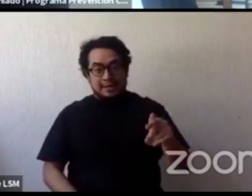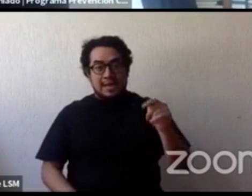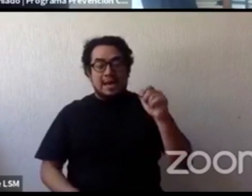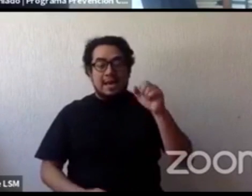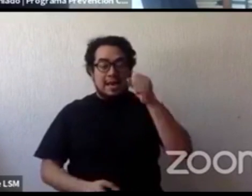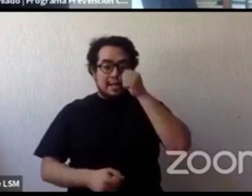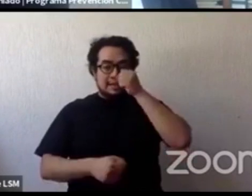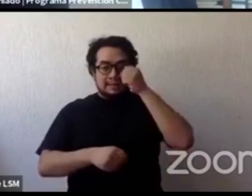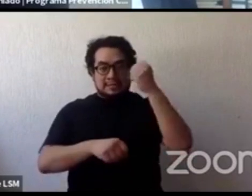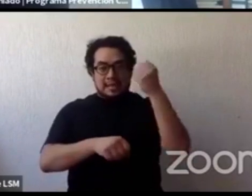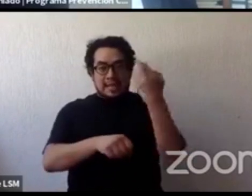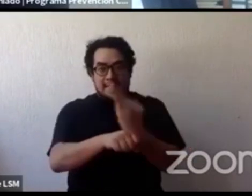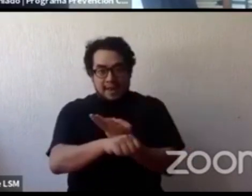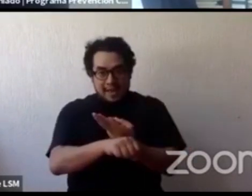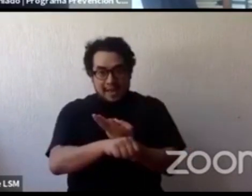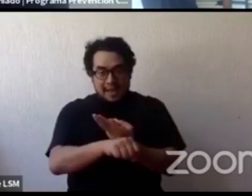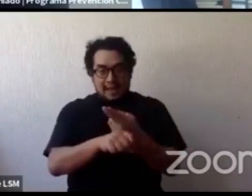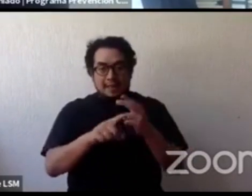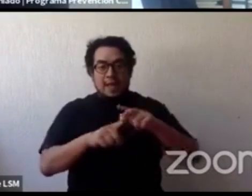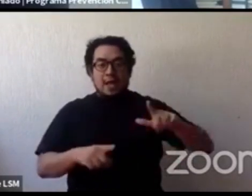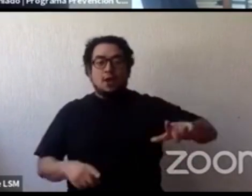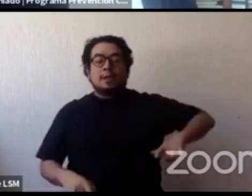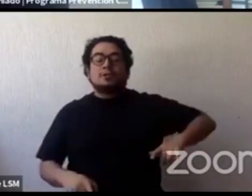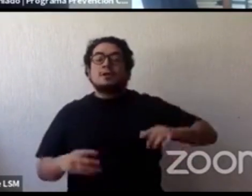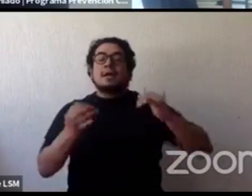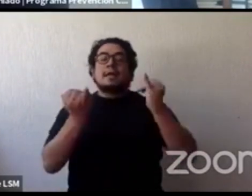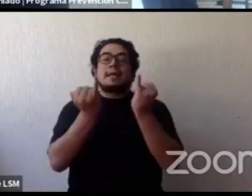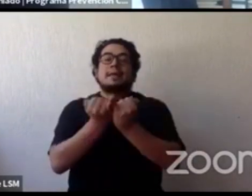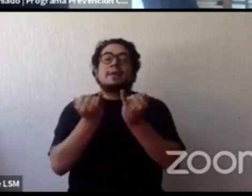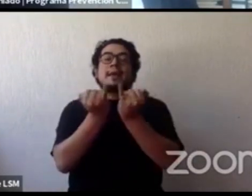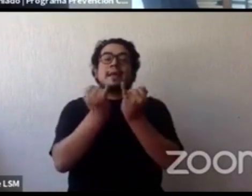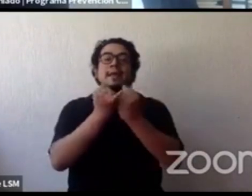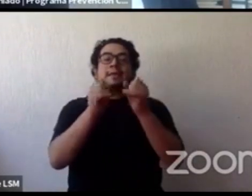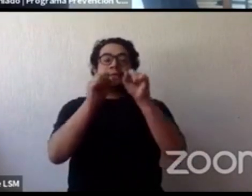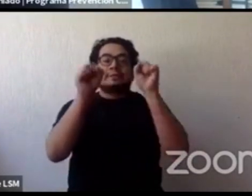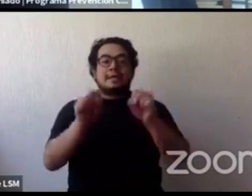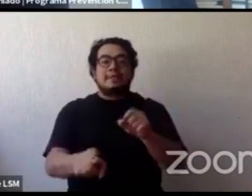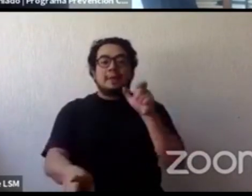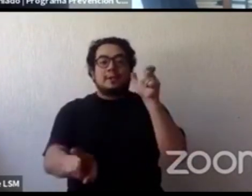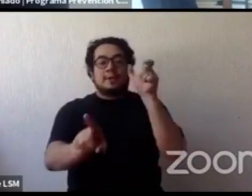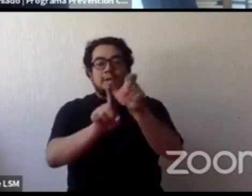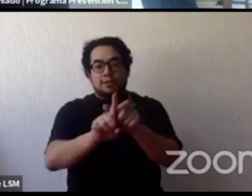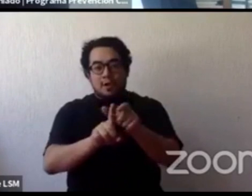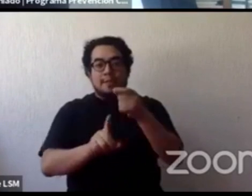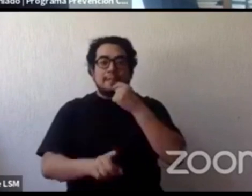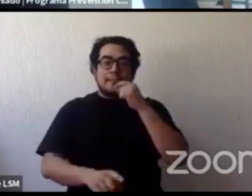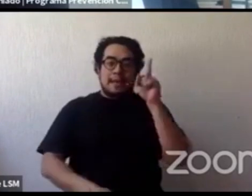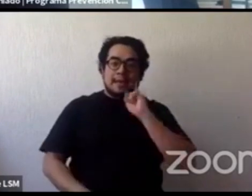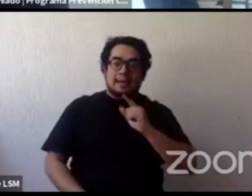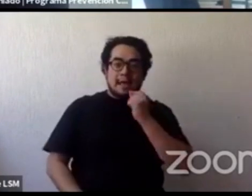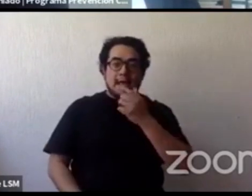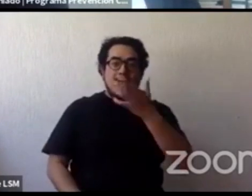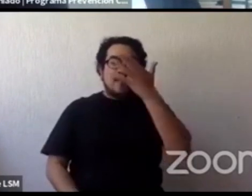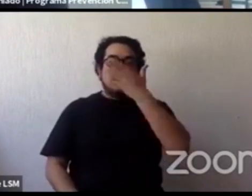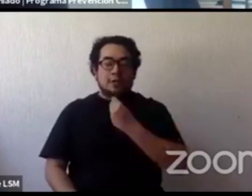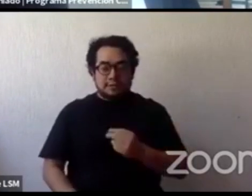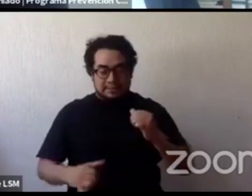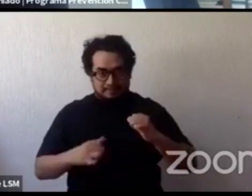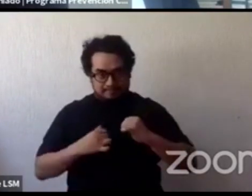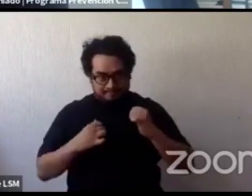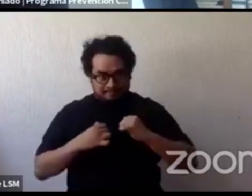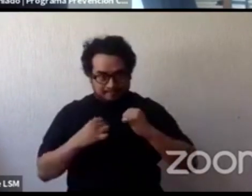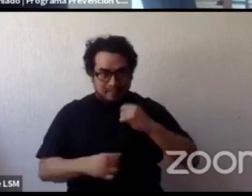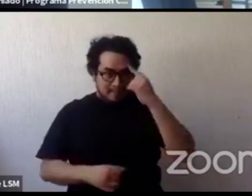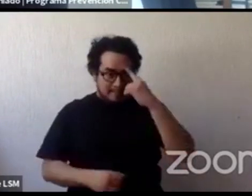y por supuesto al Sistema Nacional de Protección Integral de Niñas Niños y Adolescentes a su titular Ricardo Bucio por abrir la